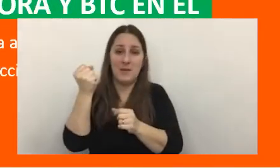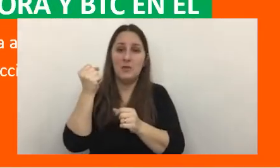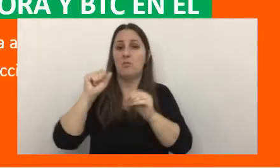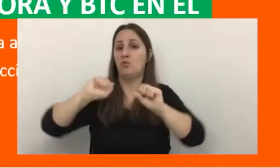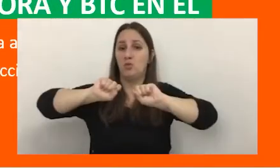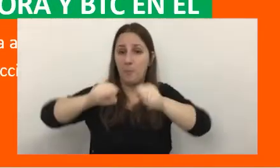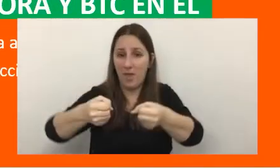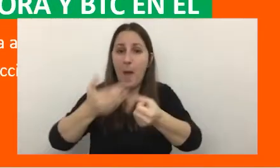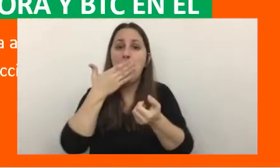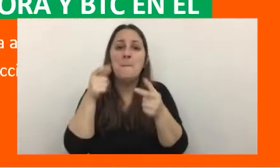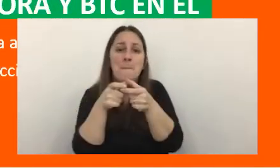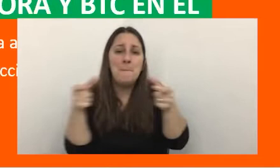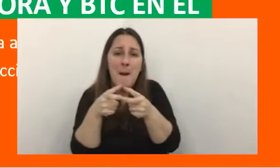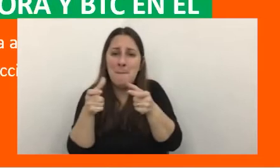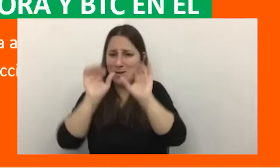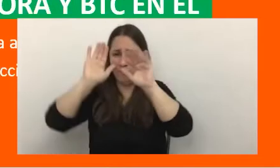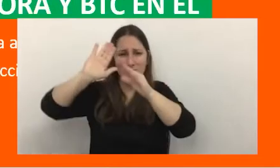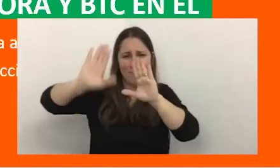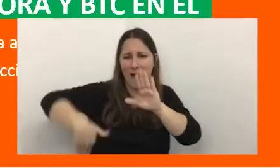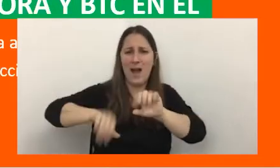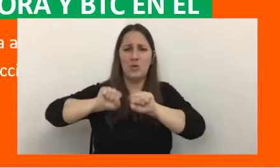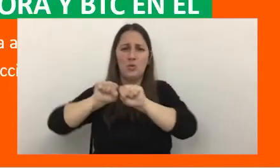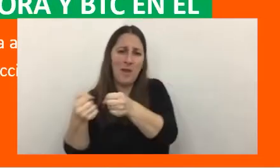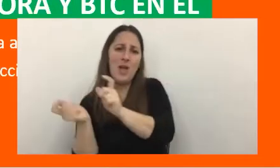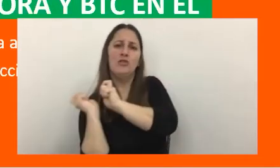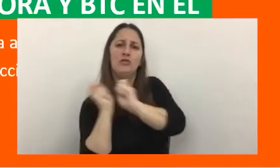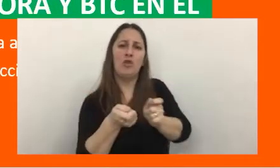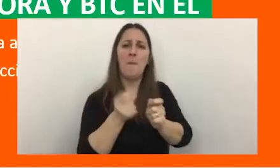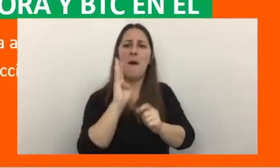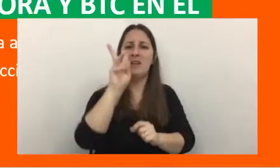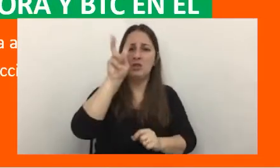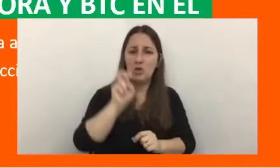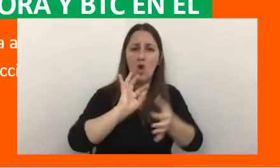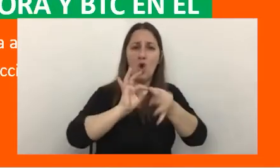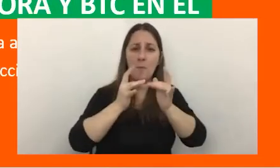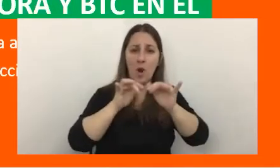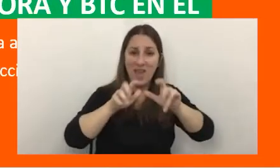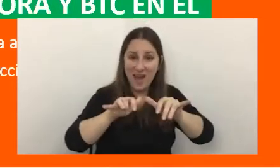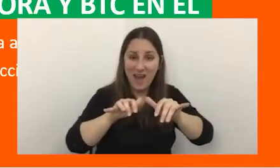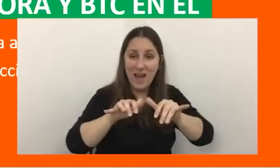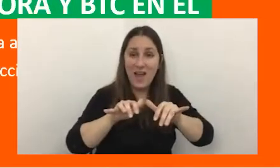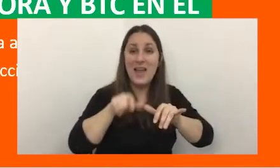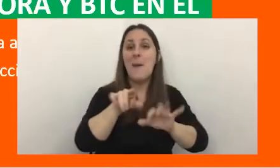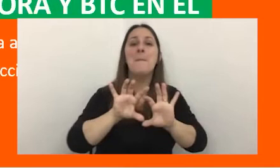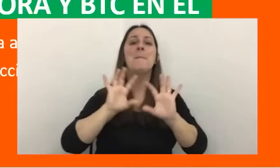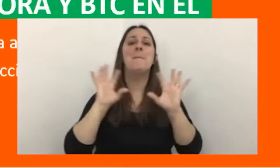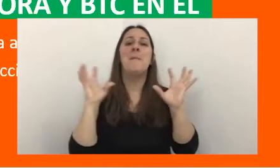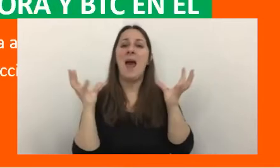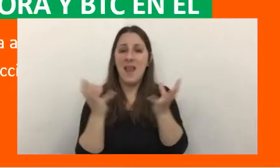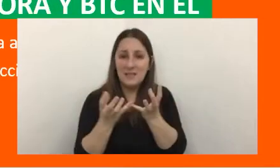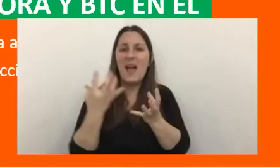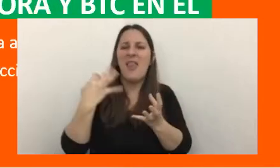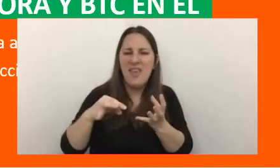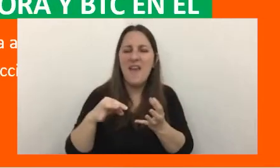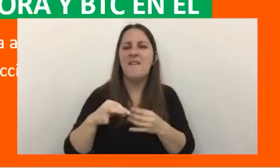el papel moneda tradicional y adoptan bitcoin o cualquier criptomoneda el planeta tendría que